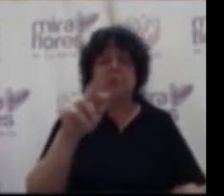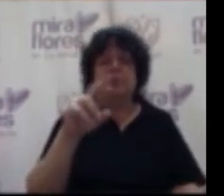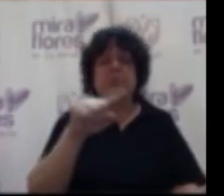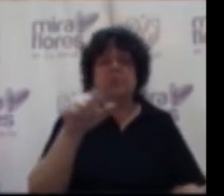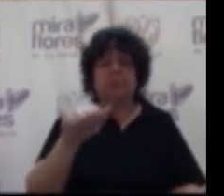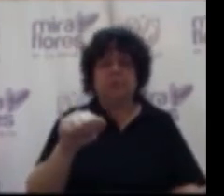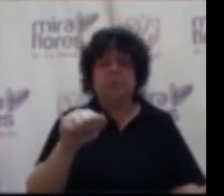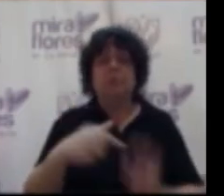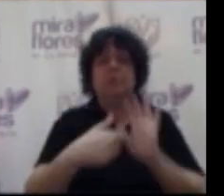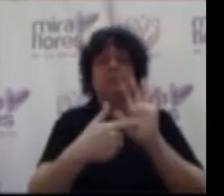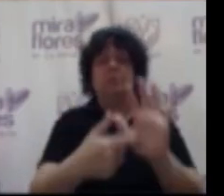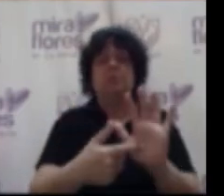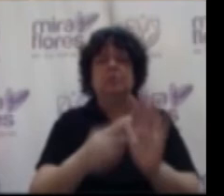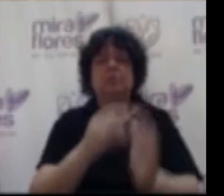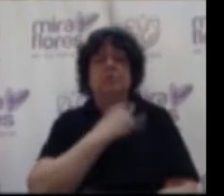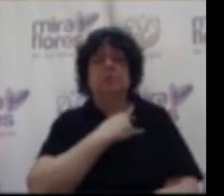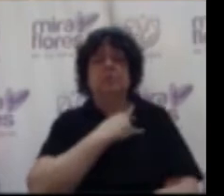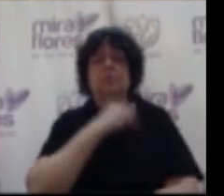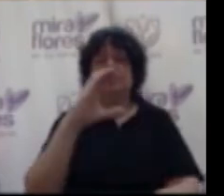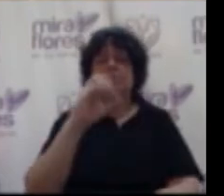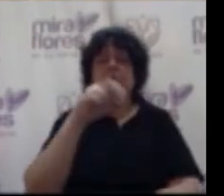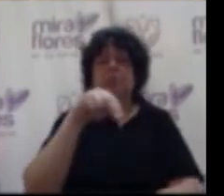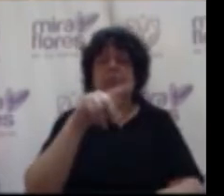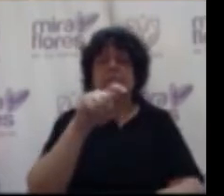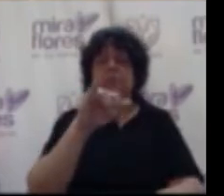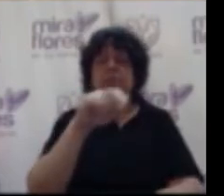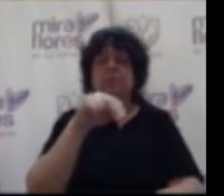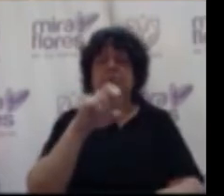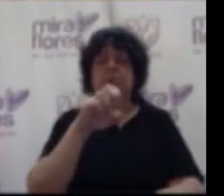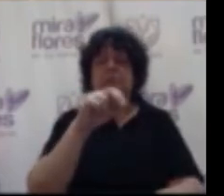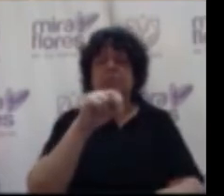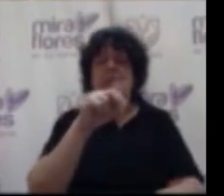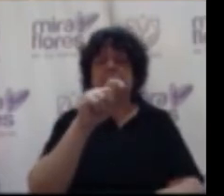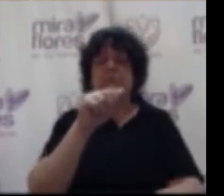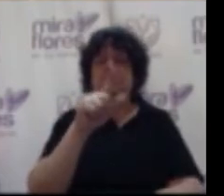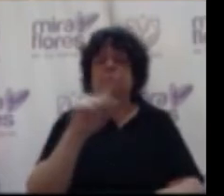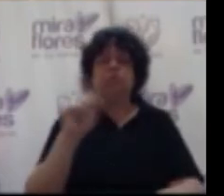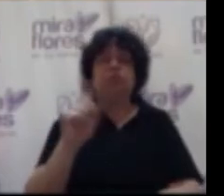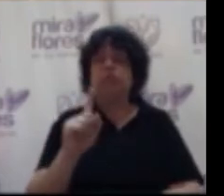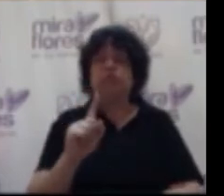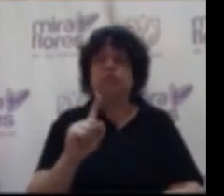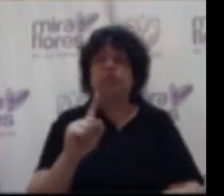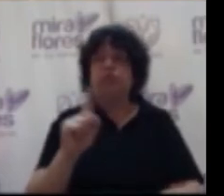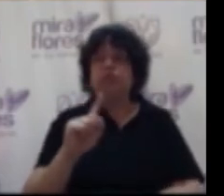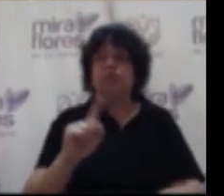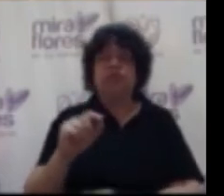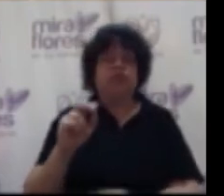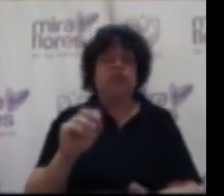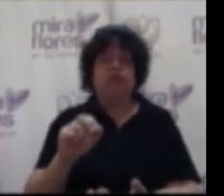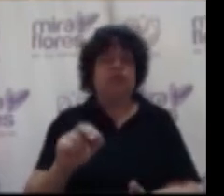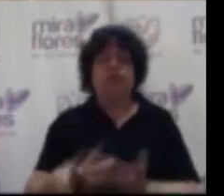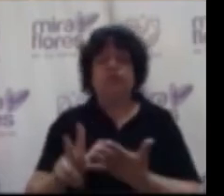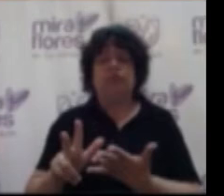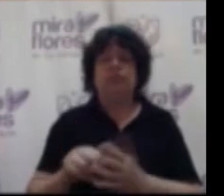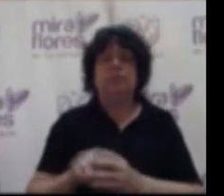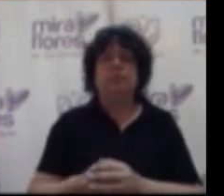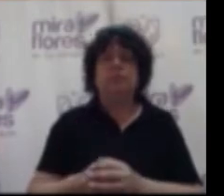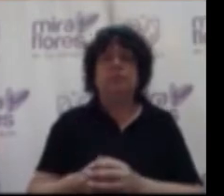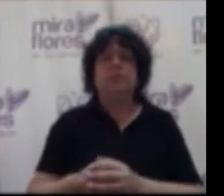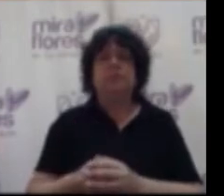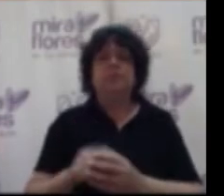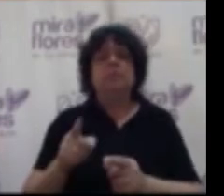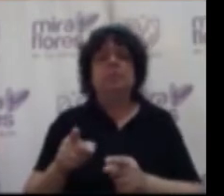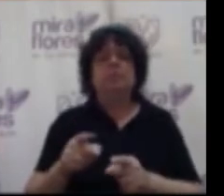presentada por la universidad continental la cual es improcedente conforme con las consideraciones expuestas en el presente acuerdo